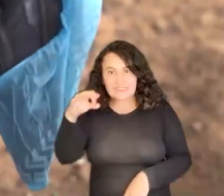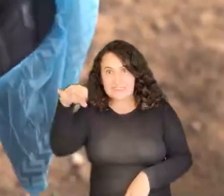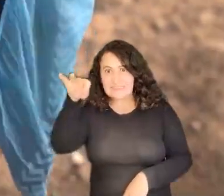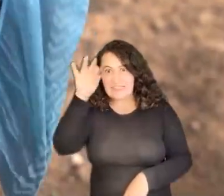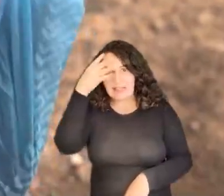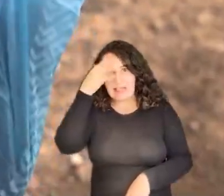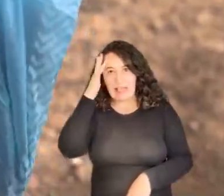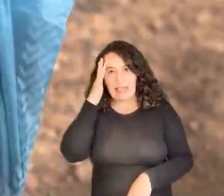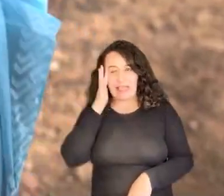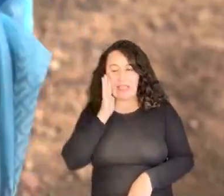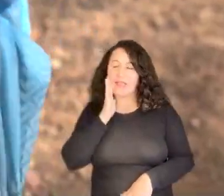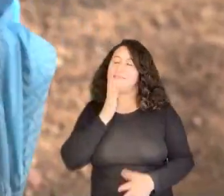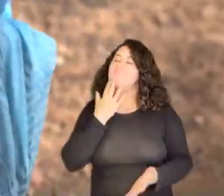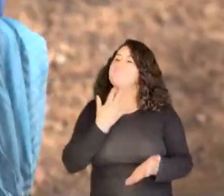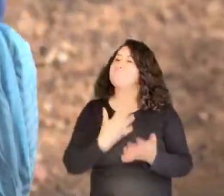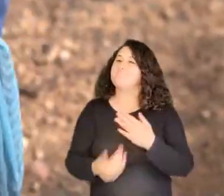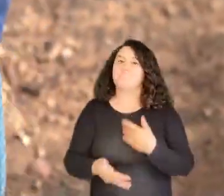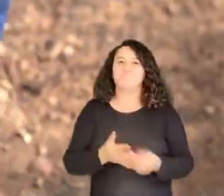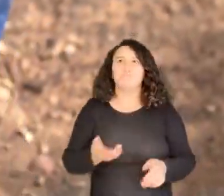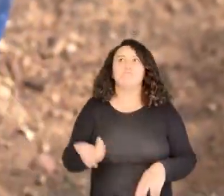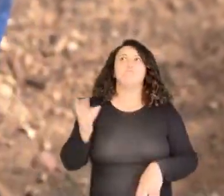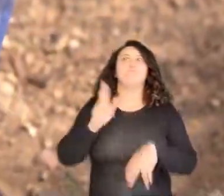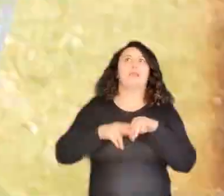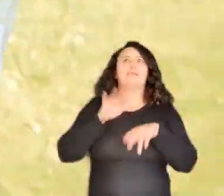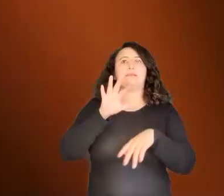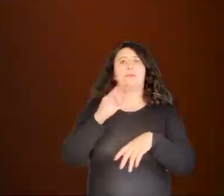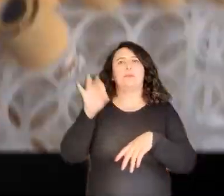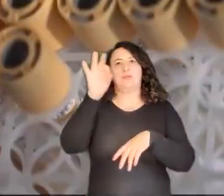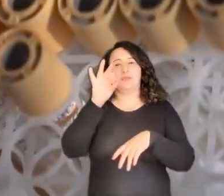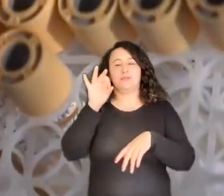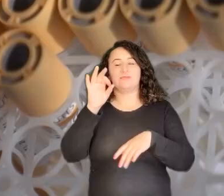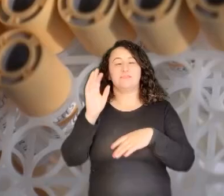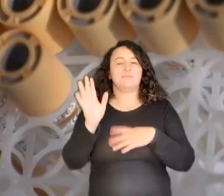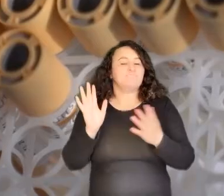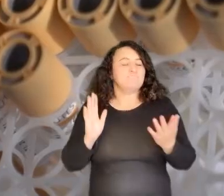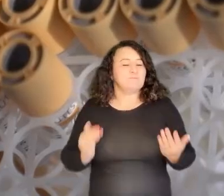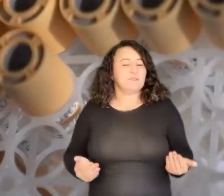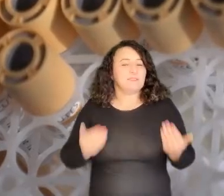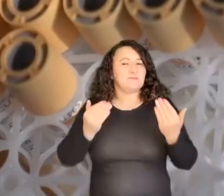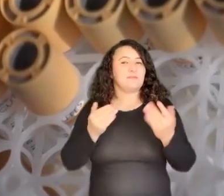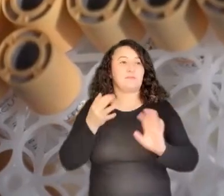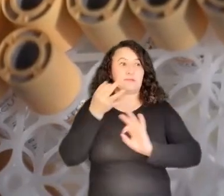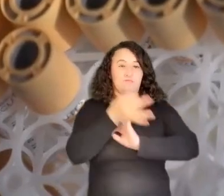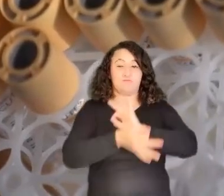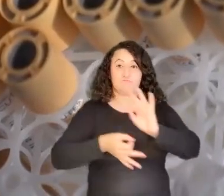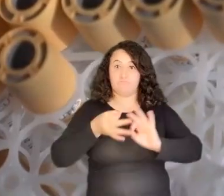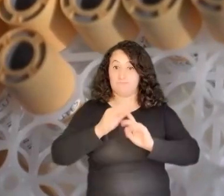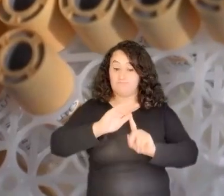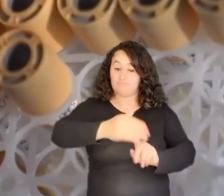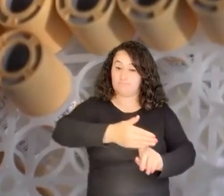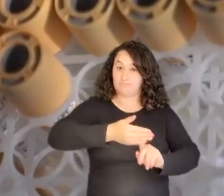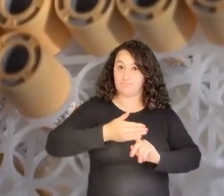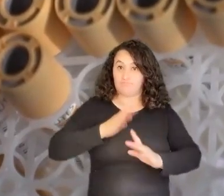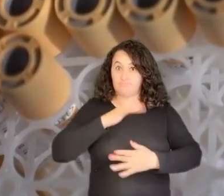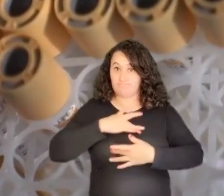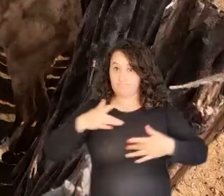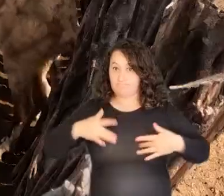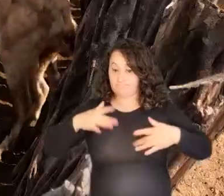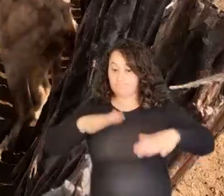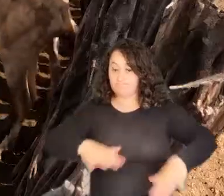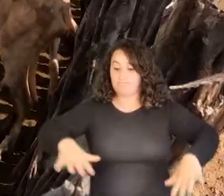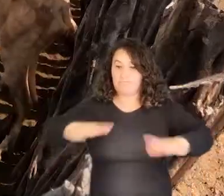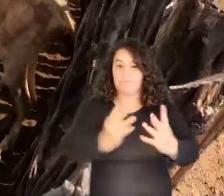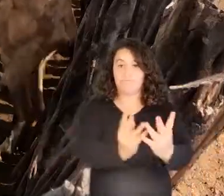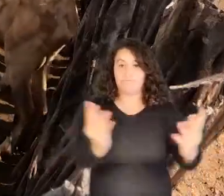grados Celsius de temperatura que hace al menos otros 5 más. Todo valga la pena reiterarlo para preservar y proteger la sanidad